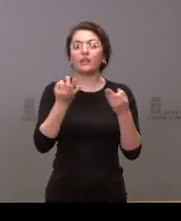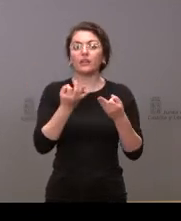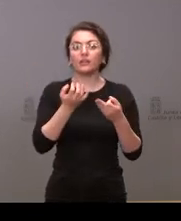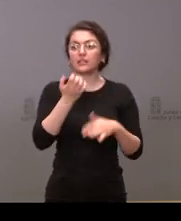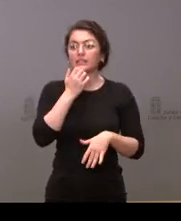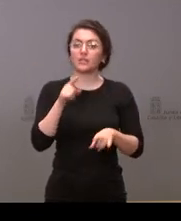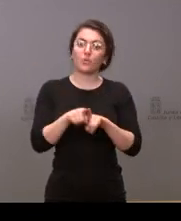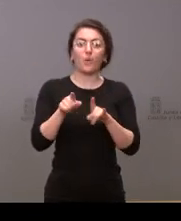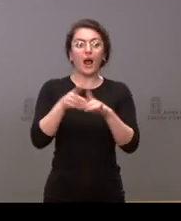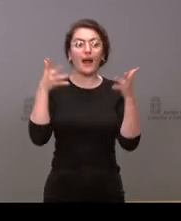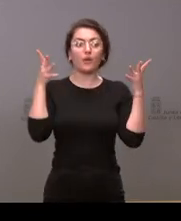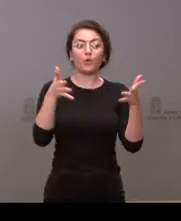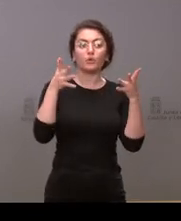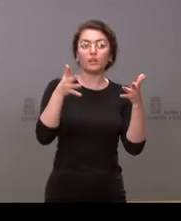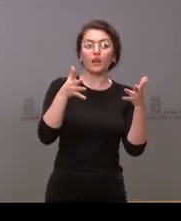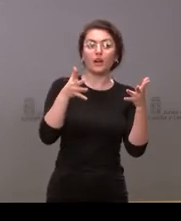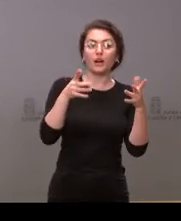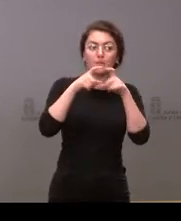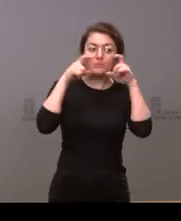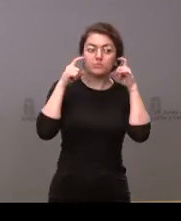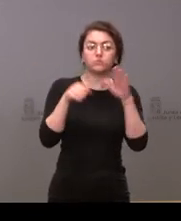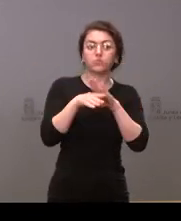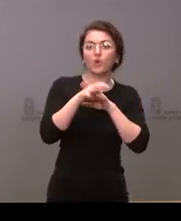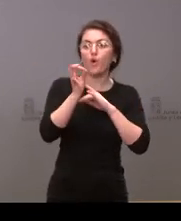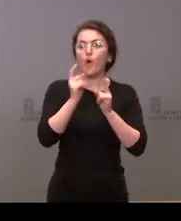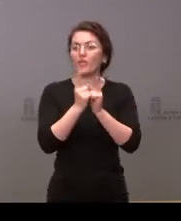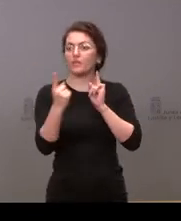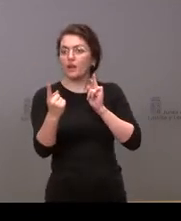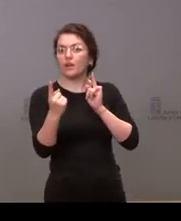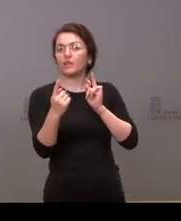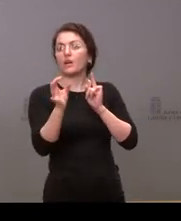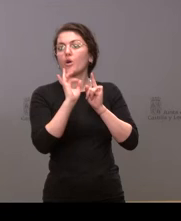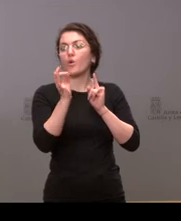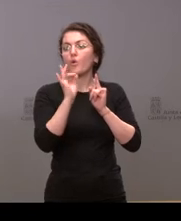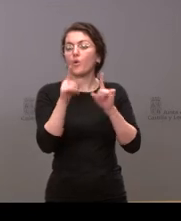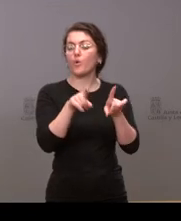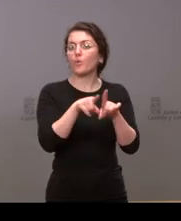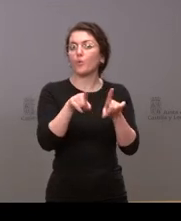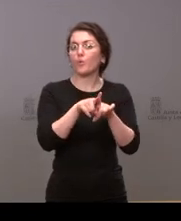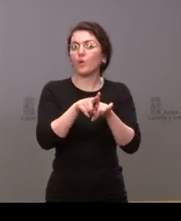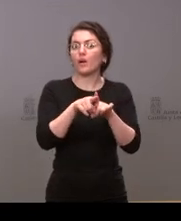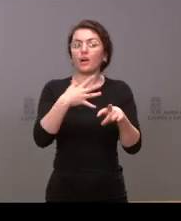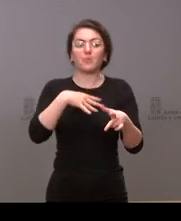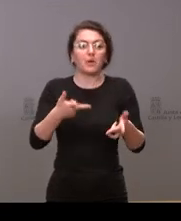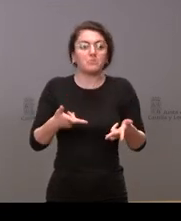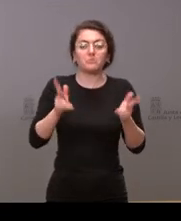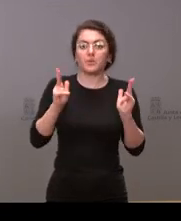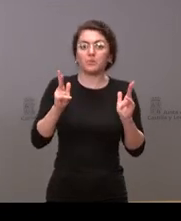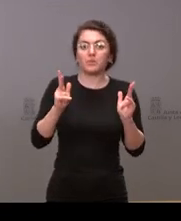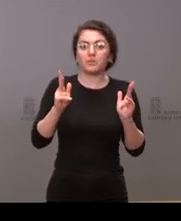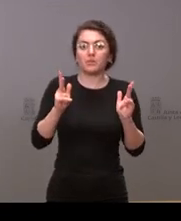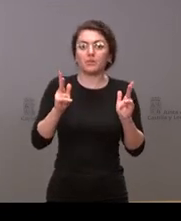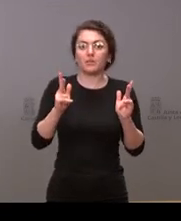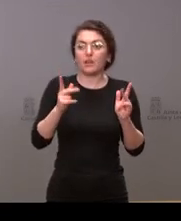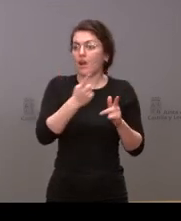recomendación si va a depender de las distancias entre las personas si se va a permitir que haya convivaje lo que decisiones personales